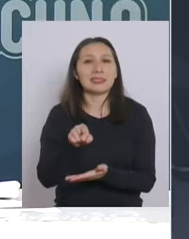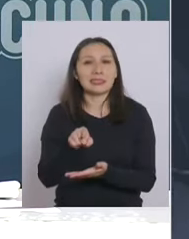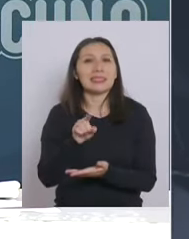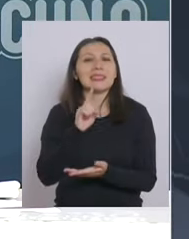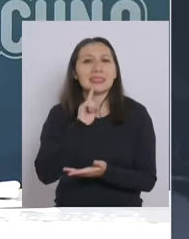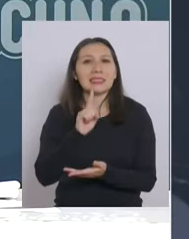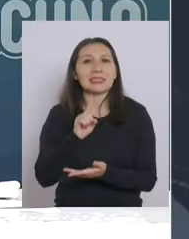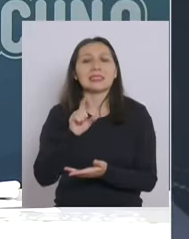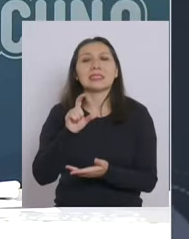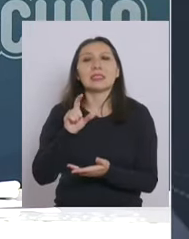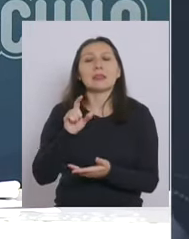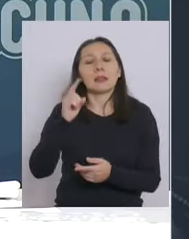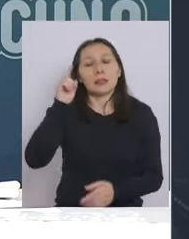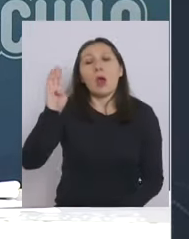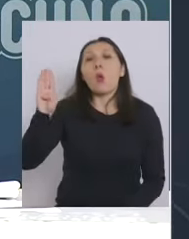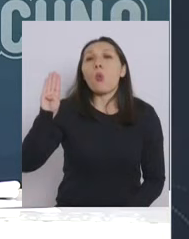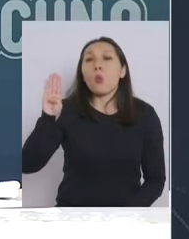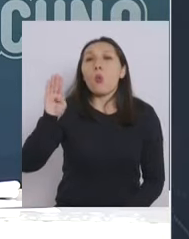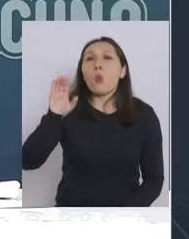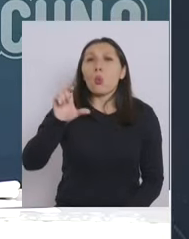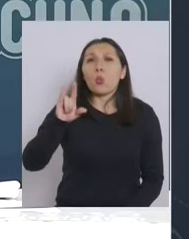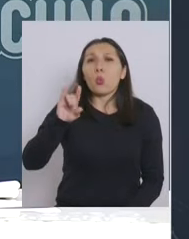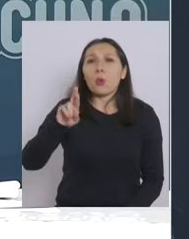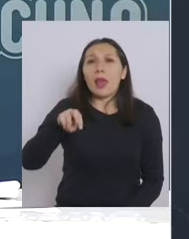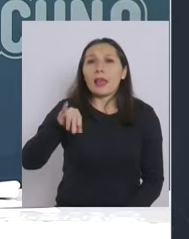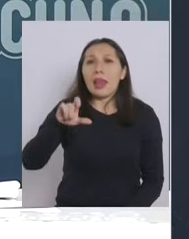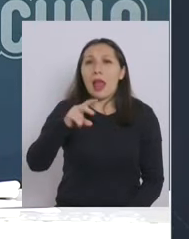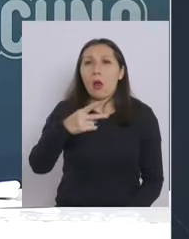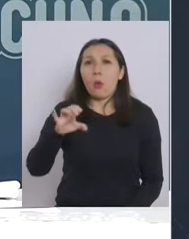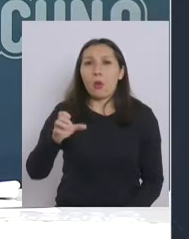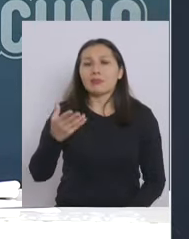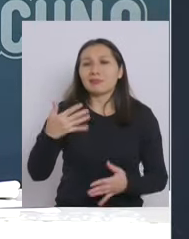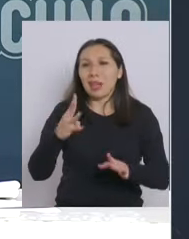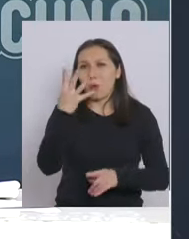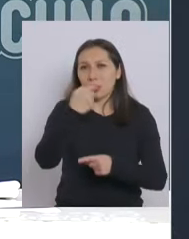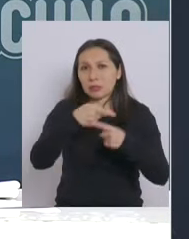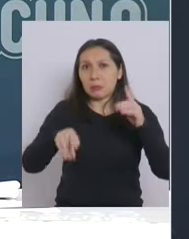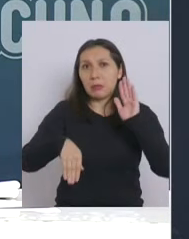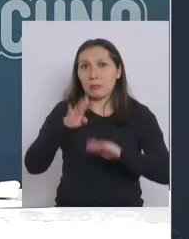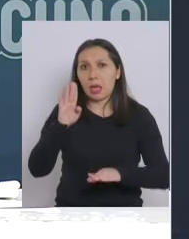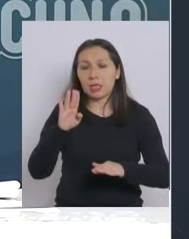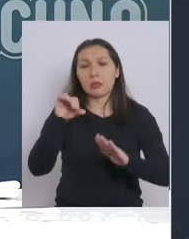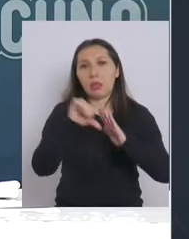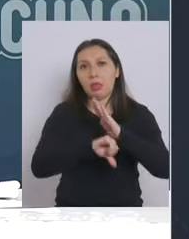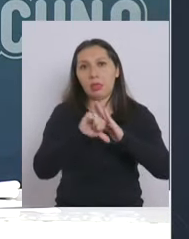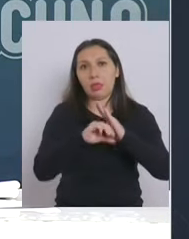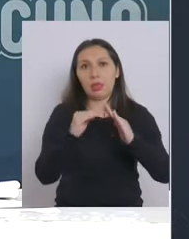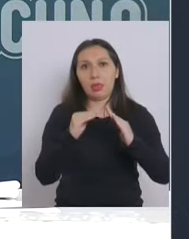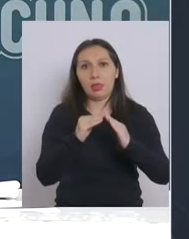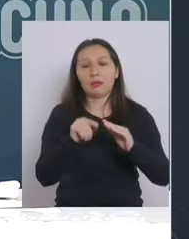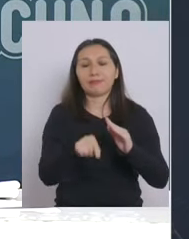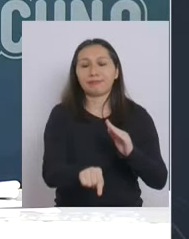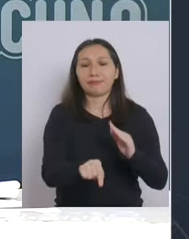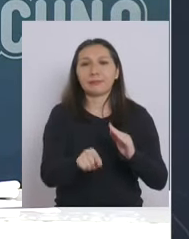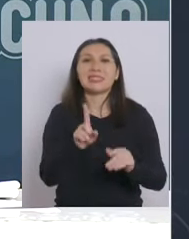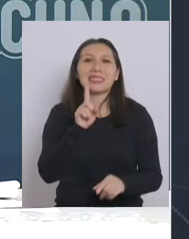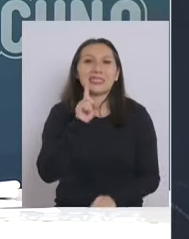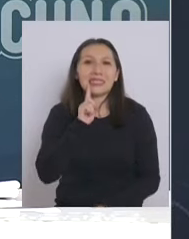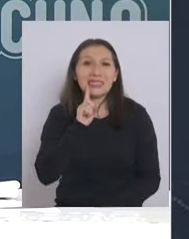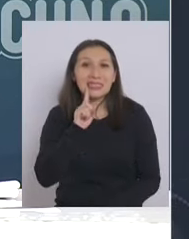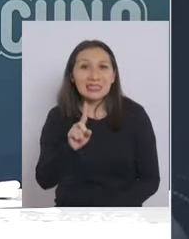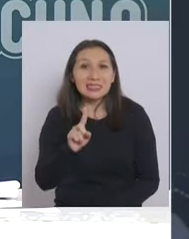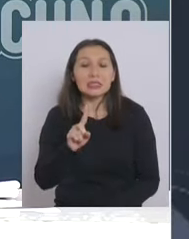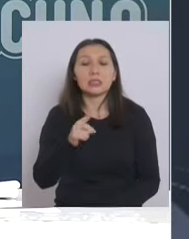razón el alcalde estoy revisando aquí obviamente que lleva más de cuatro semanas de cuarentena y tiene una